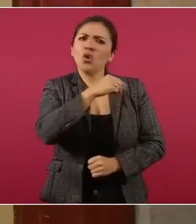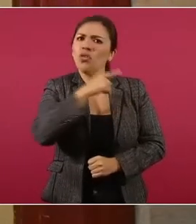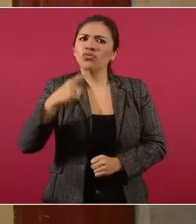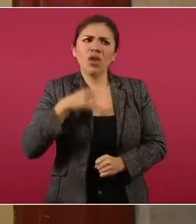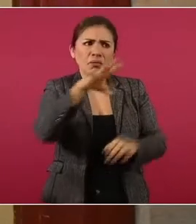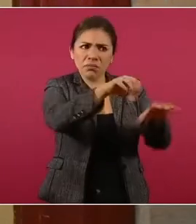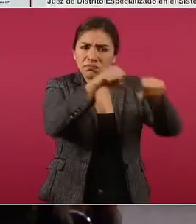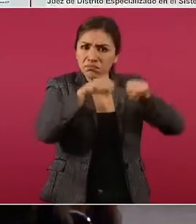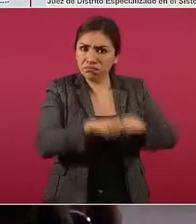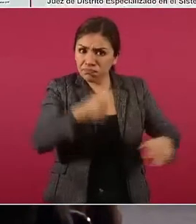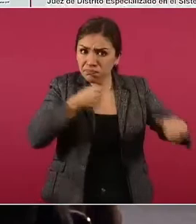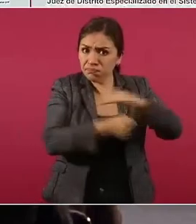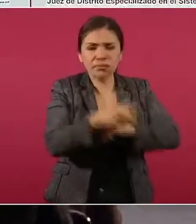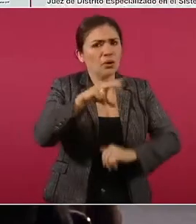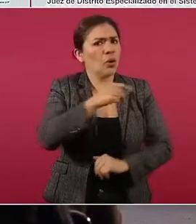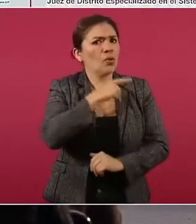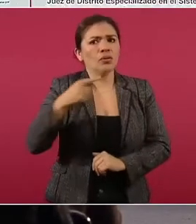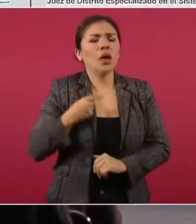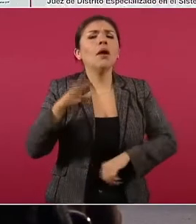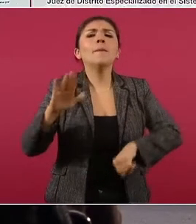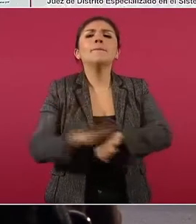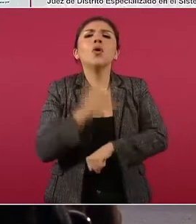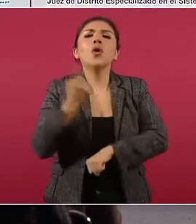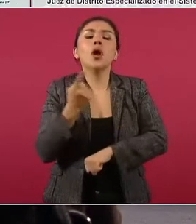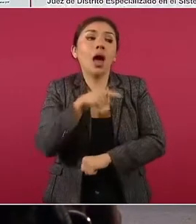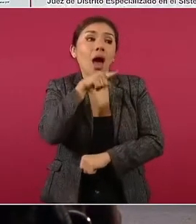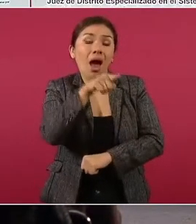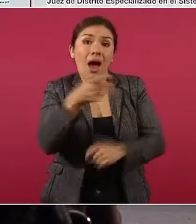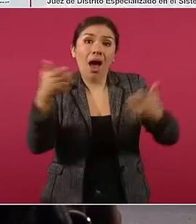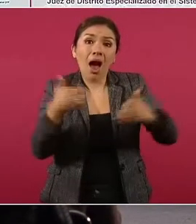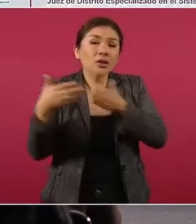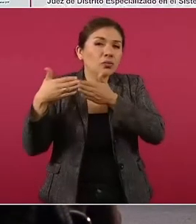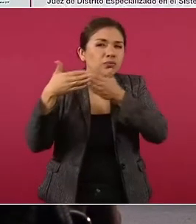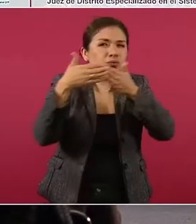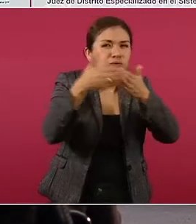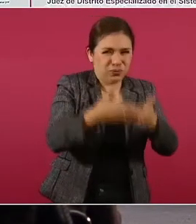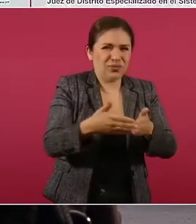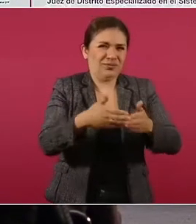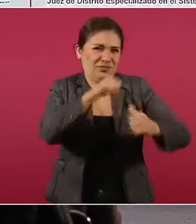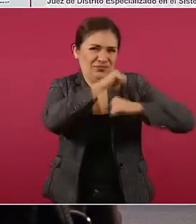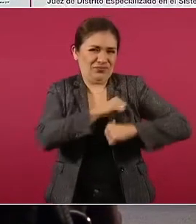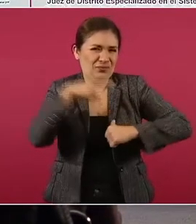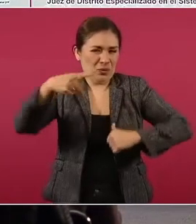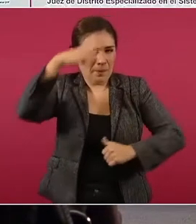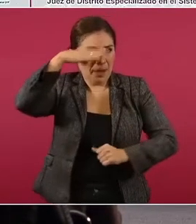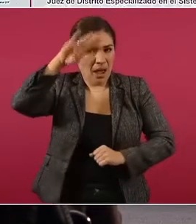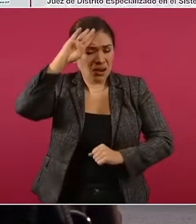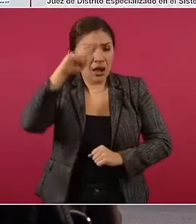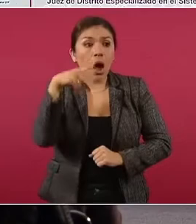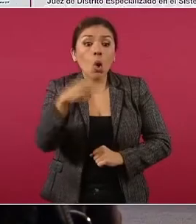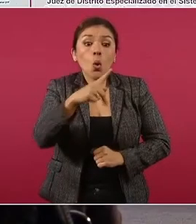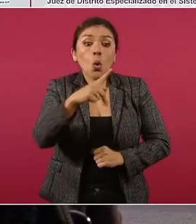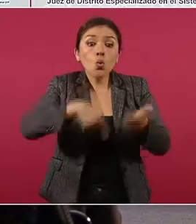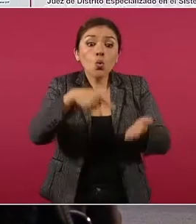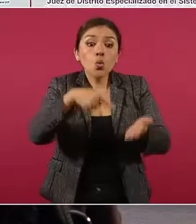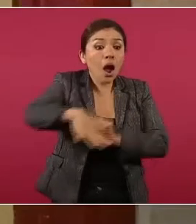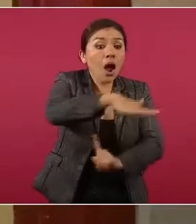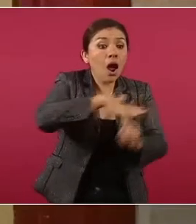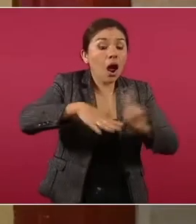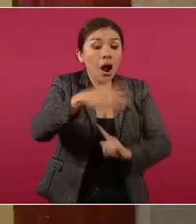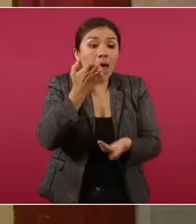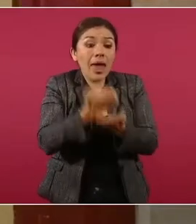argumentando que esta operación aconteció fuera de la zona económica